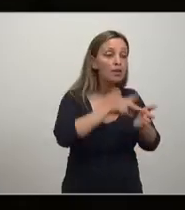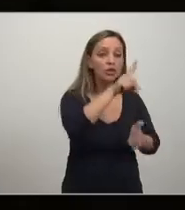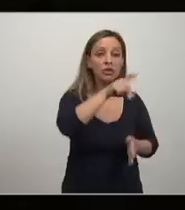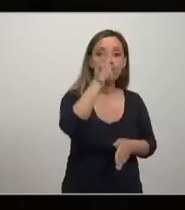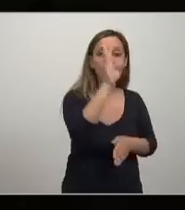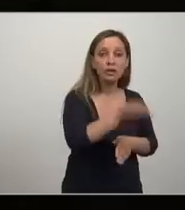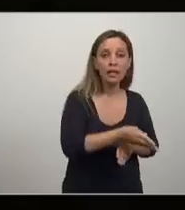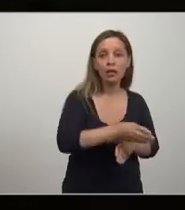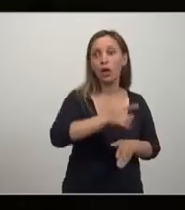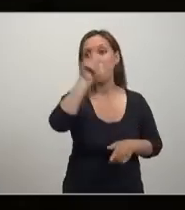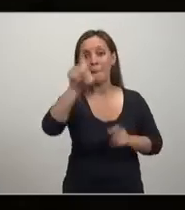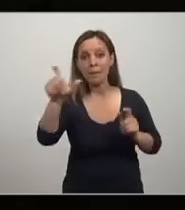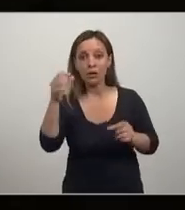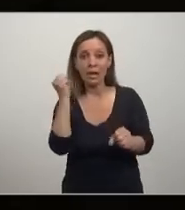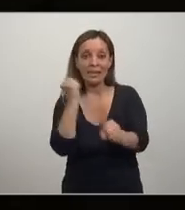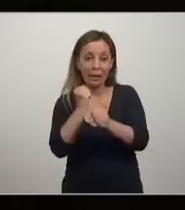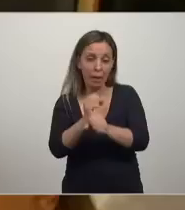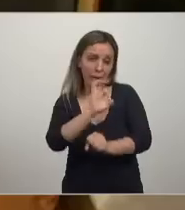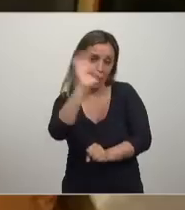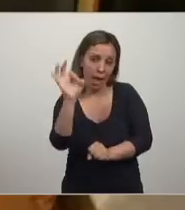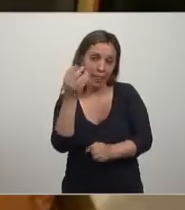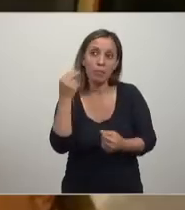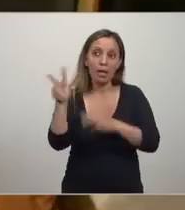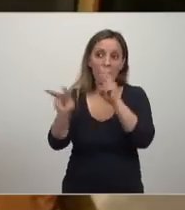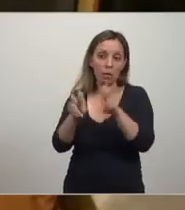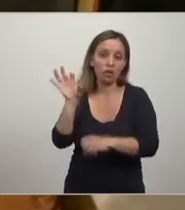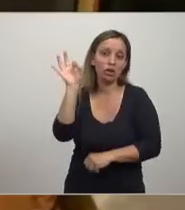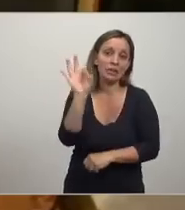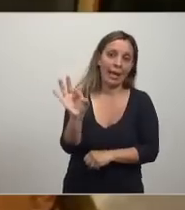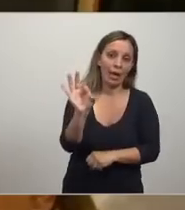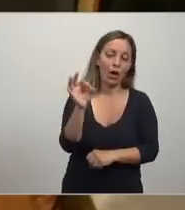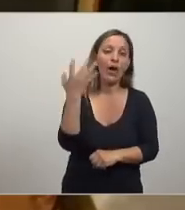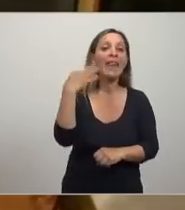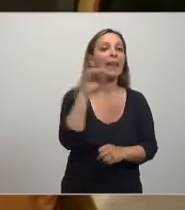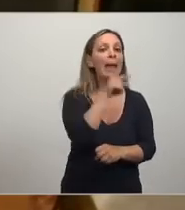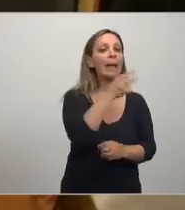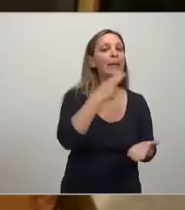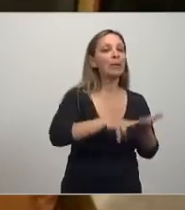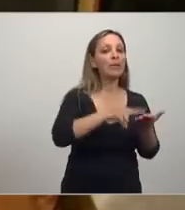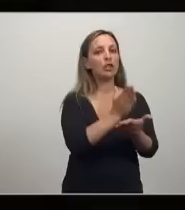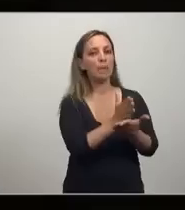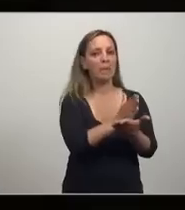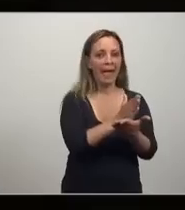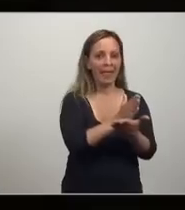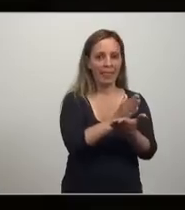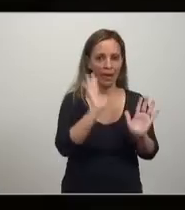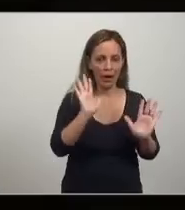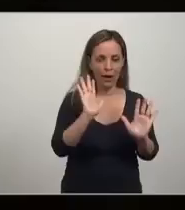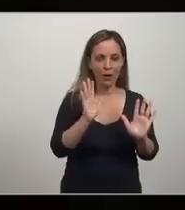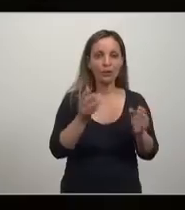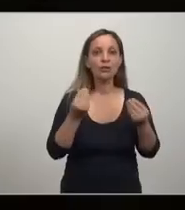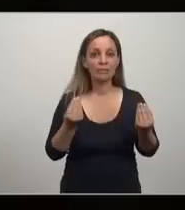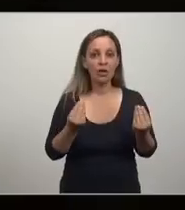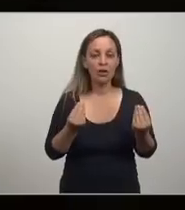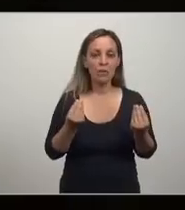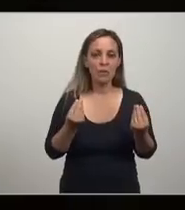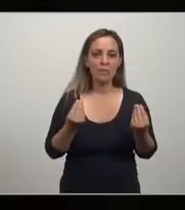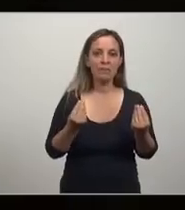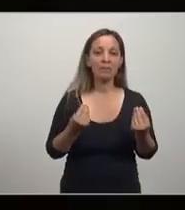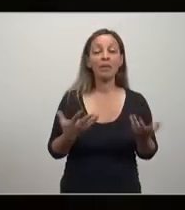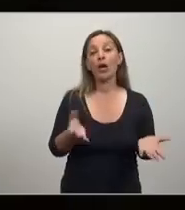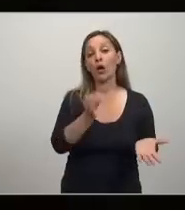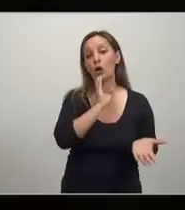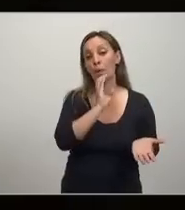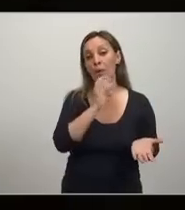para que le quiten su ingreso, la recaudación es cero. Entonces, en medio debe haber un óptimo, la tasa óptima que maximiza recaudación. Y lo